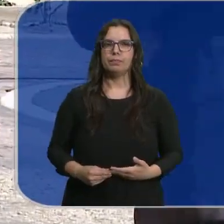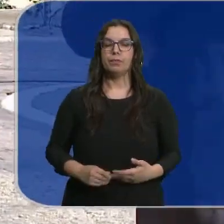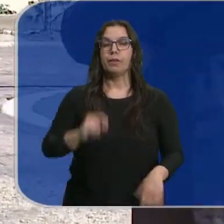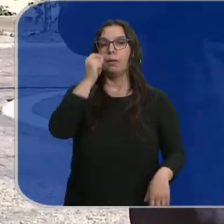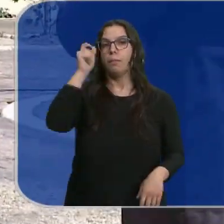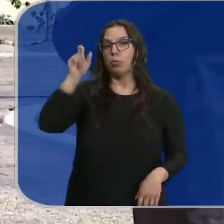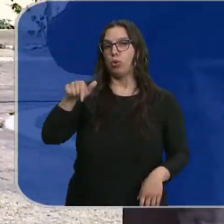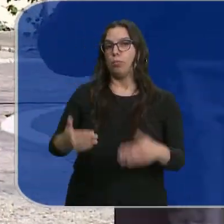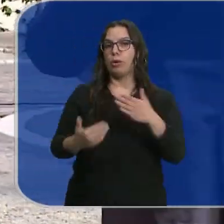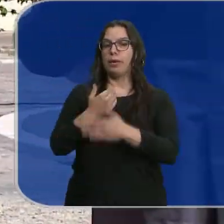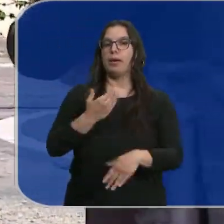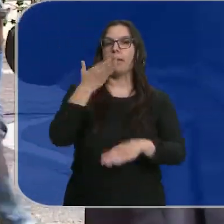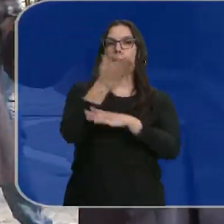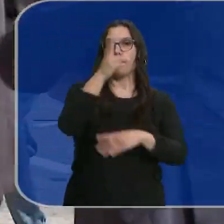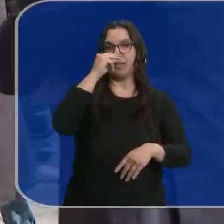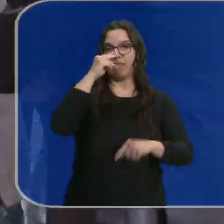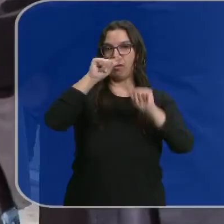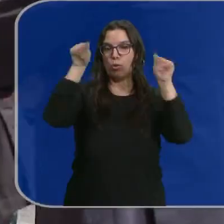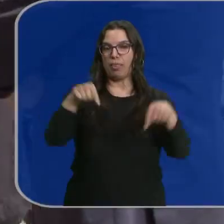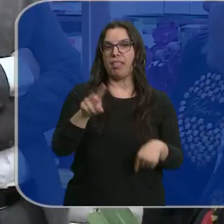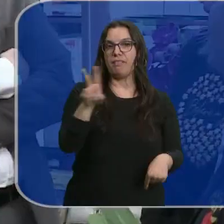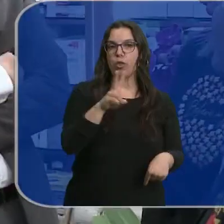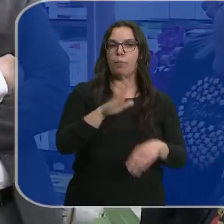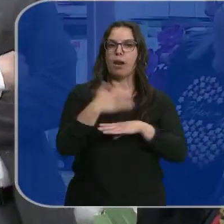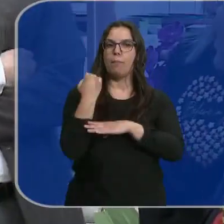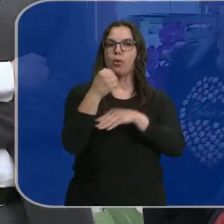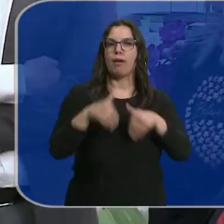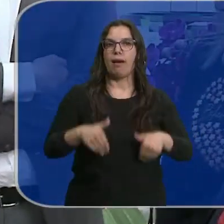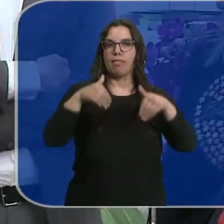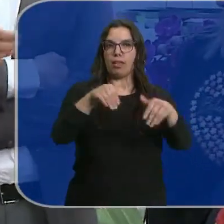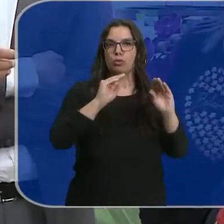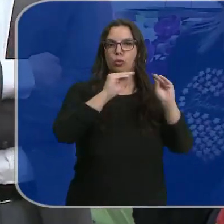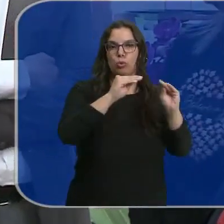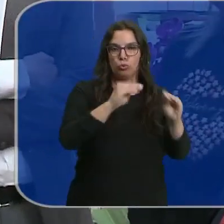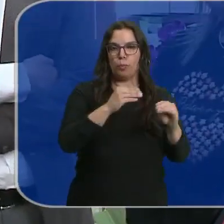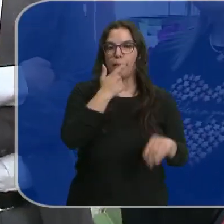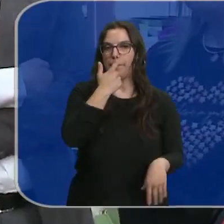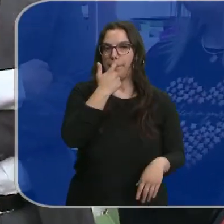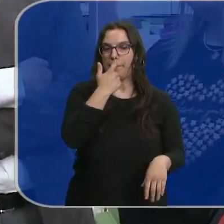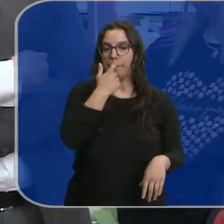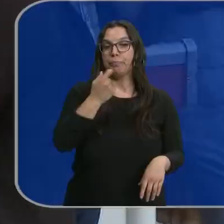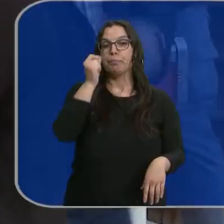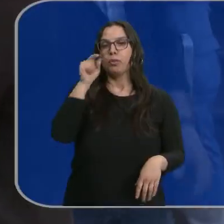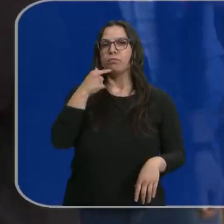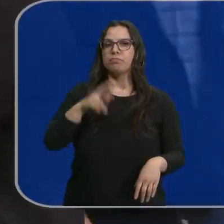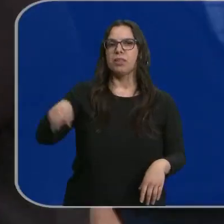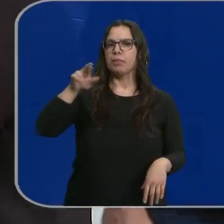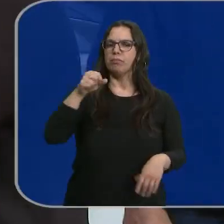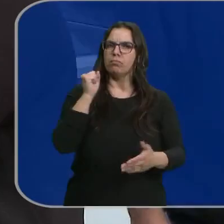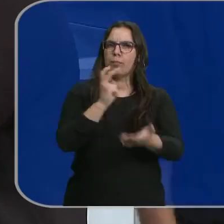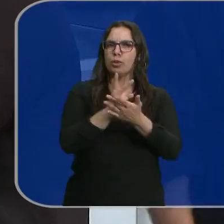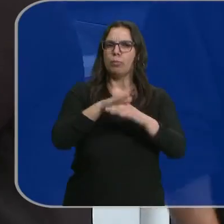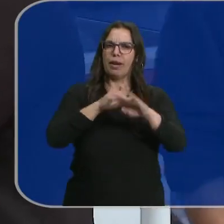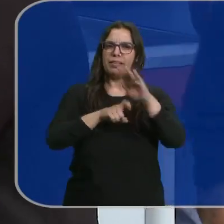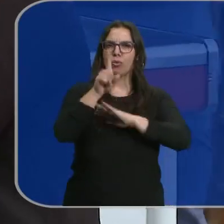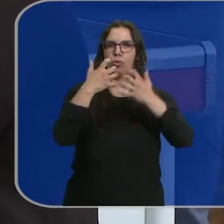Fernández Mañueco ha estado esta mañana en Peñafiel, en Valladolid, y lo ha hecho para apoyar al candidato de la Villa y del resto de la Ribera del Duero. Mañueco ha reiterado su apuesta